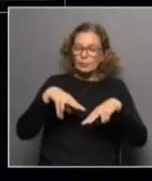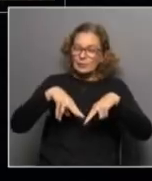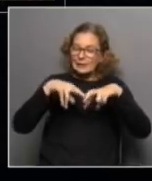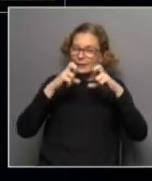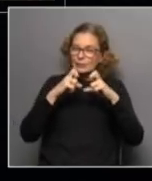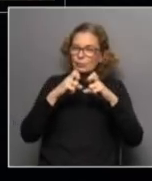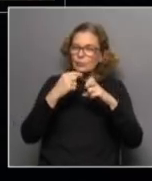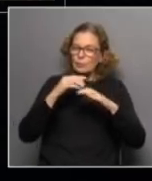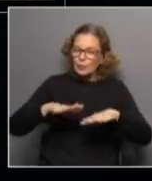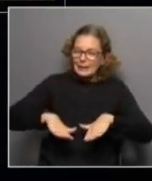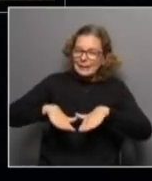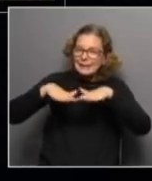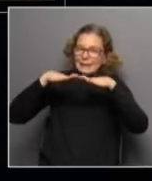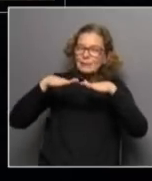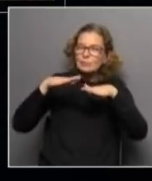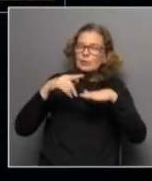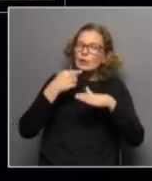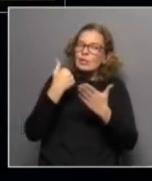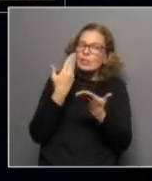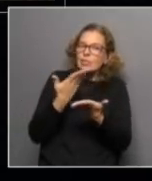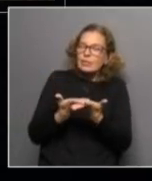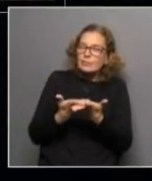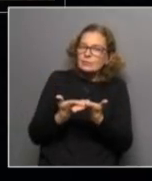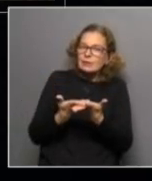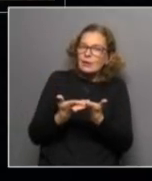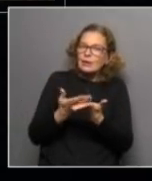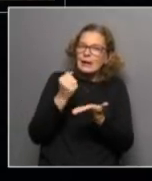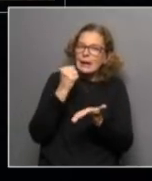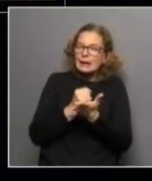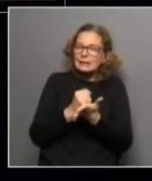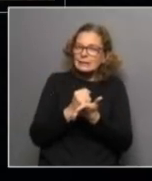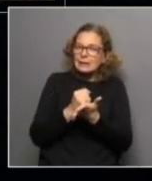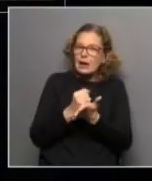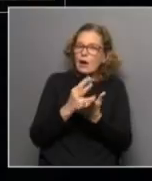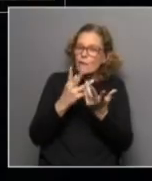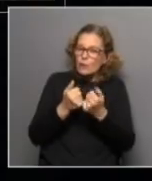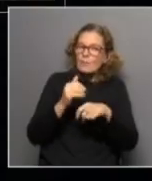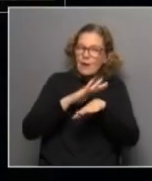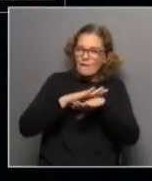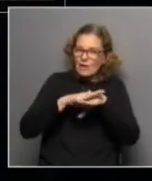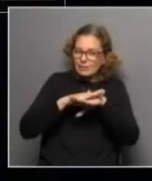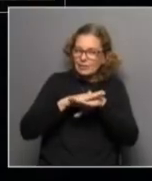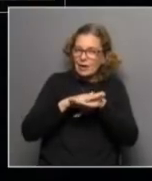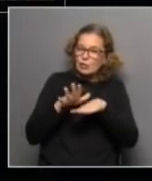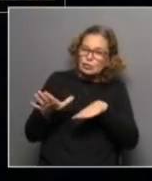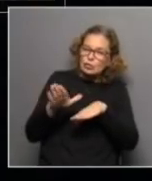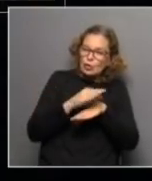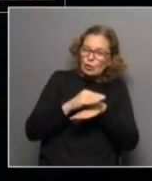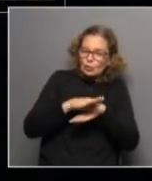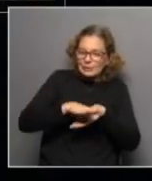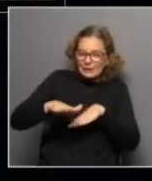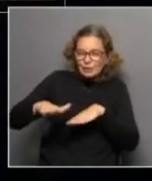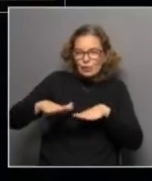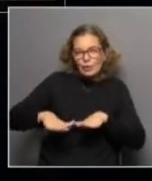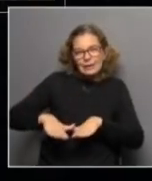sobre referencias de crecimiento demostraron que en la medida que se garanticen las condiciones adecuadas y básicas todos los niños crecen y se